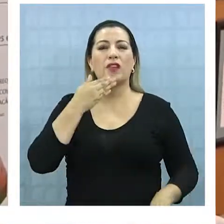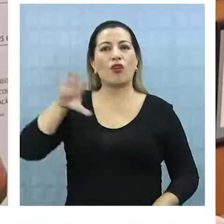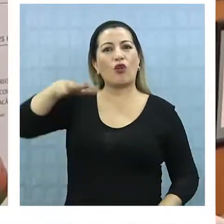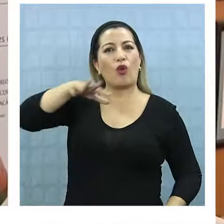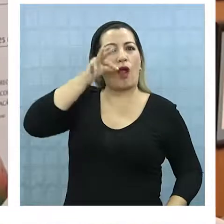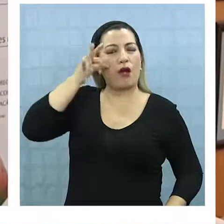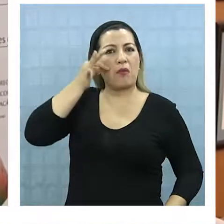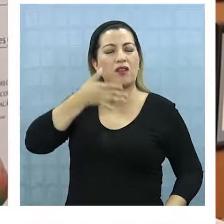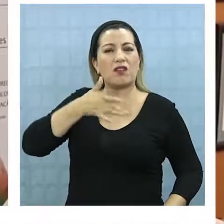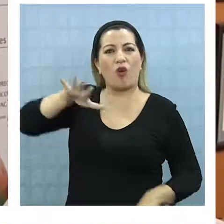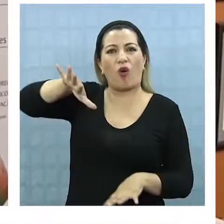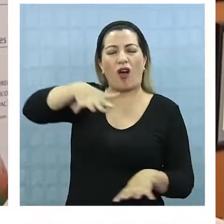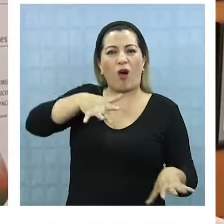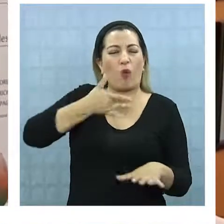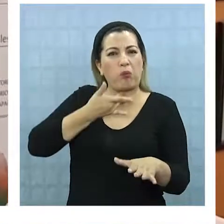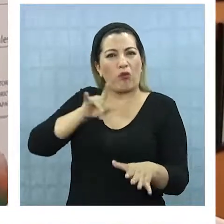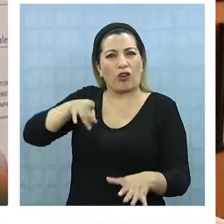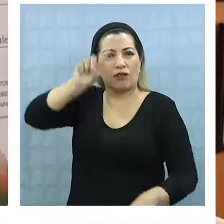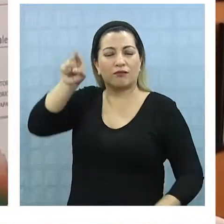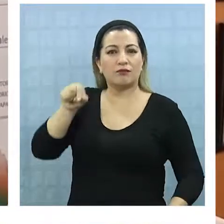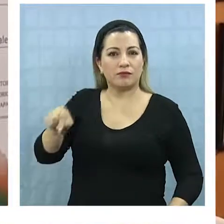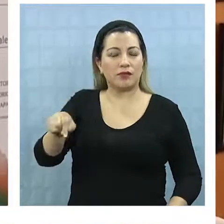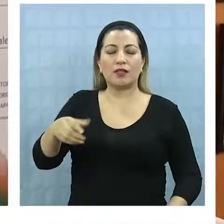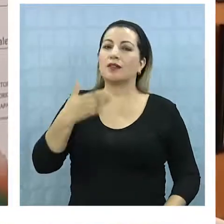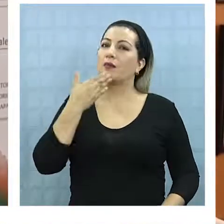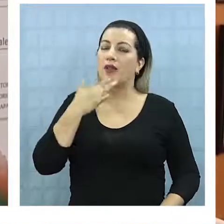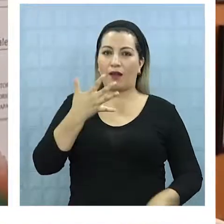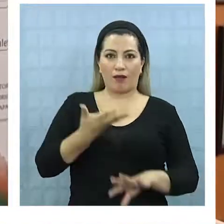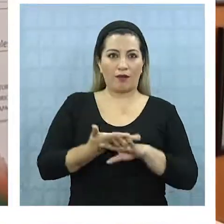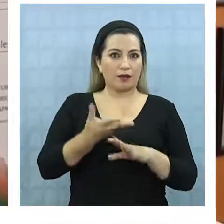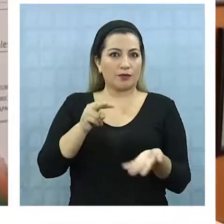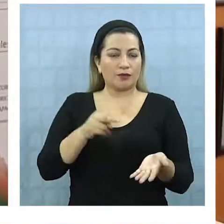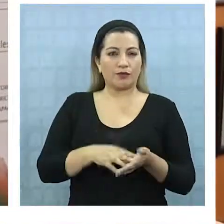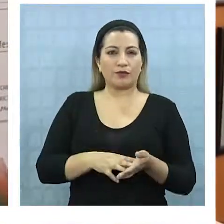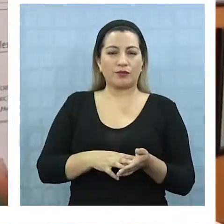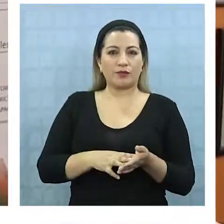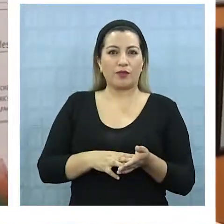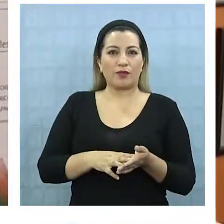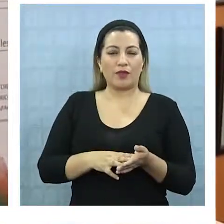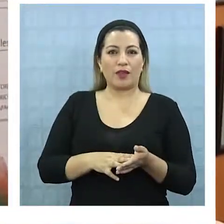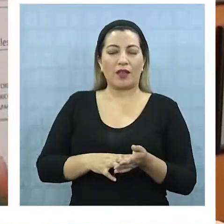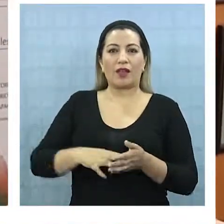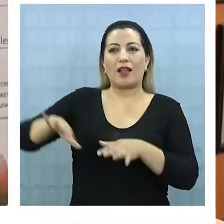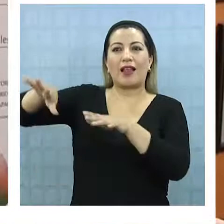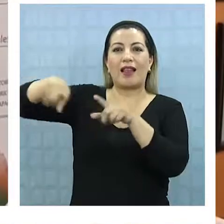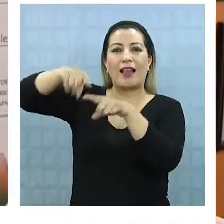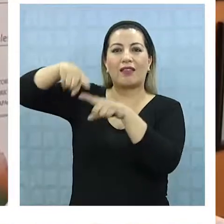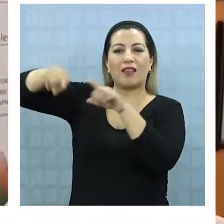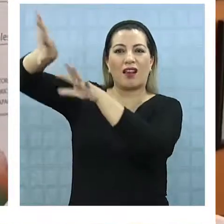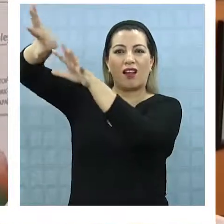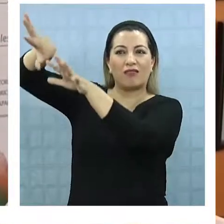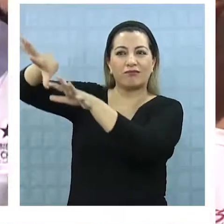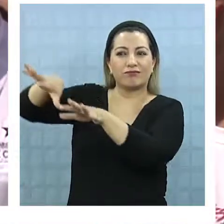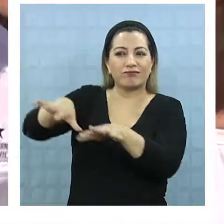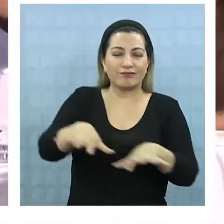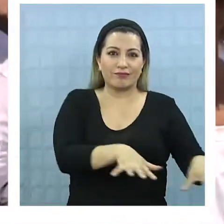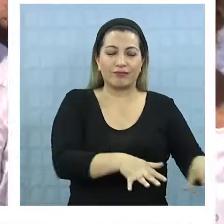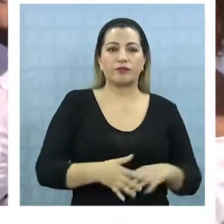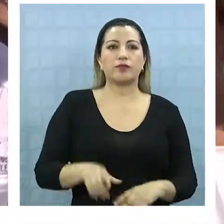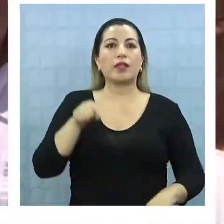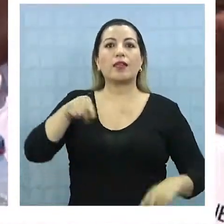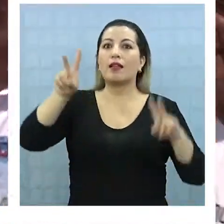color amarillo del agua, son sedimentos que el agua arrastró en su trayecto.